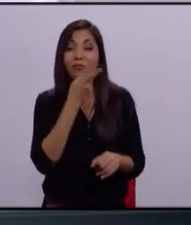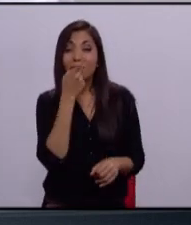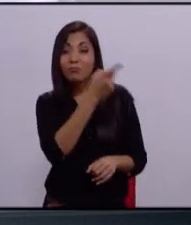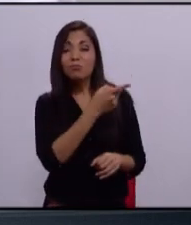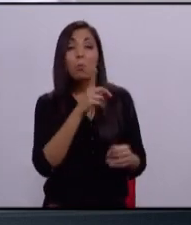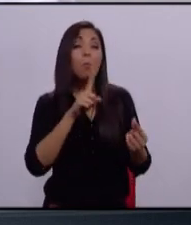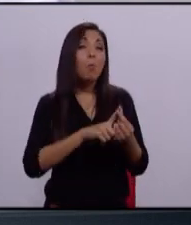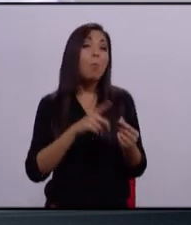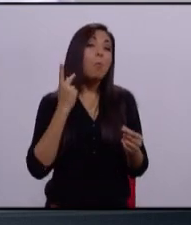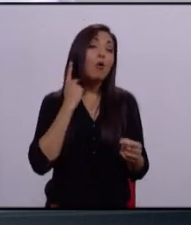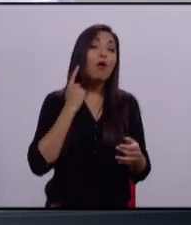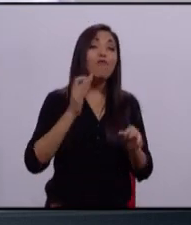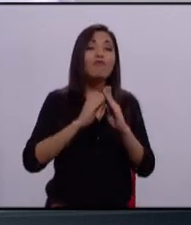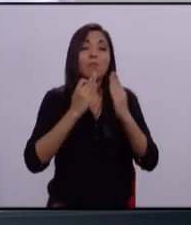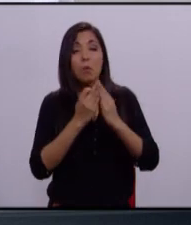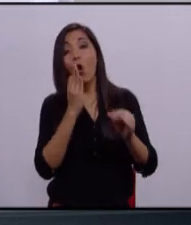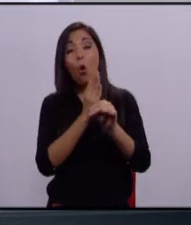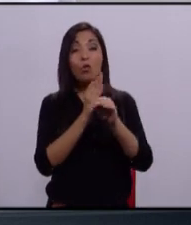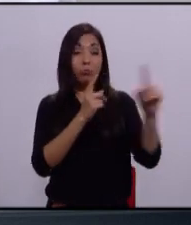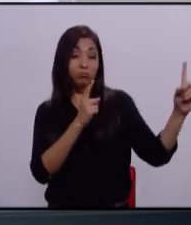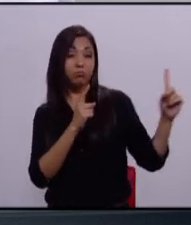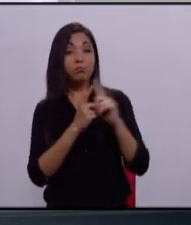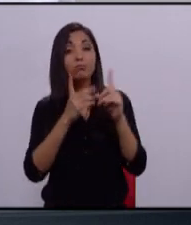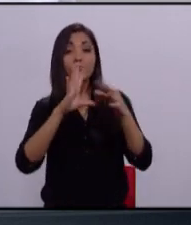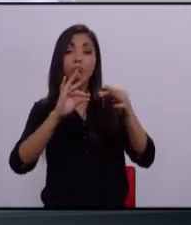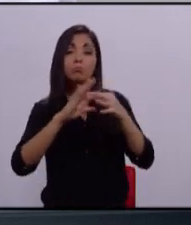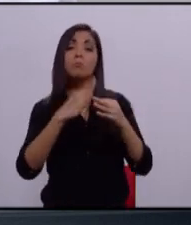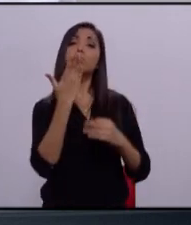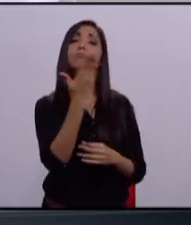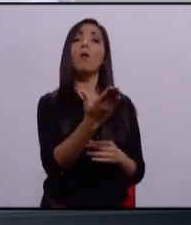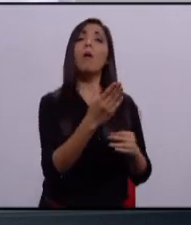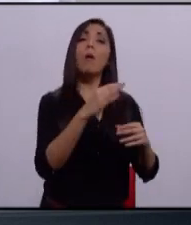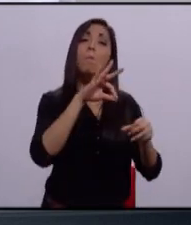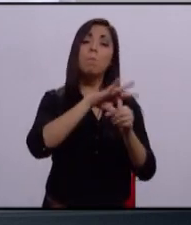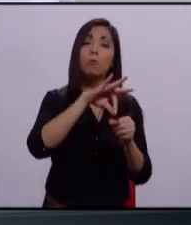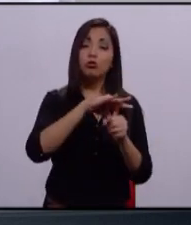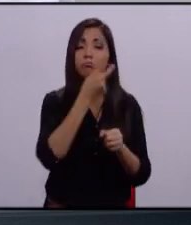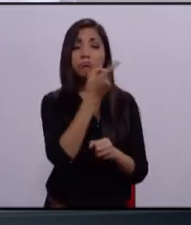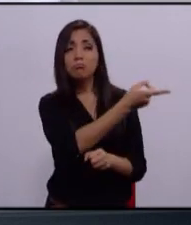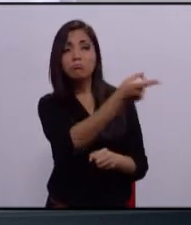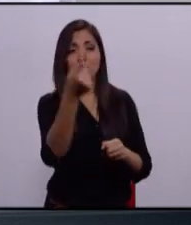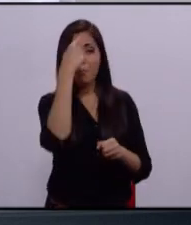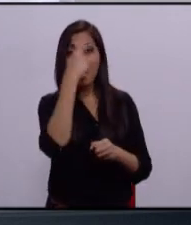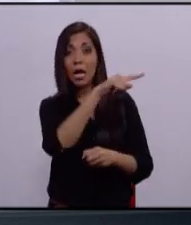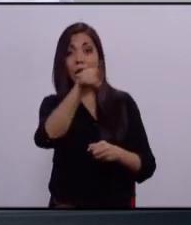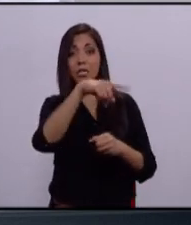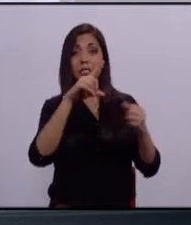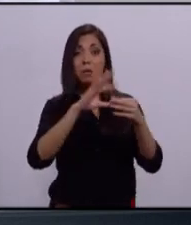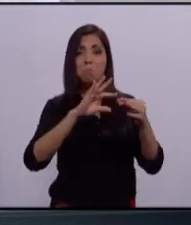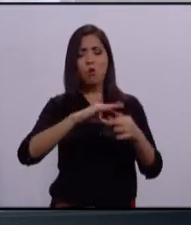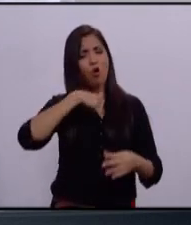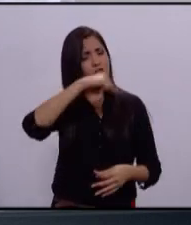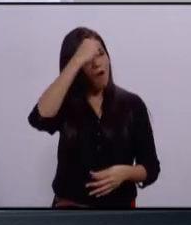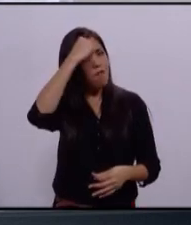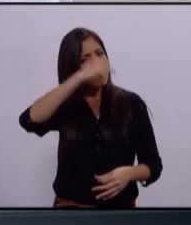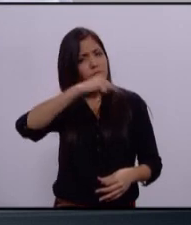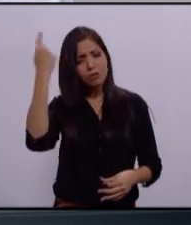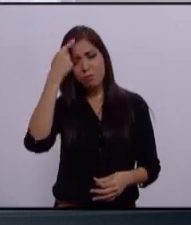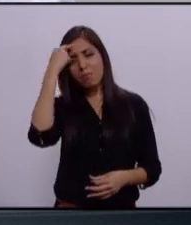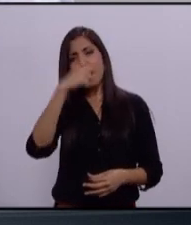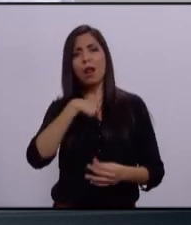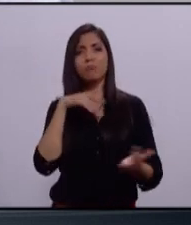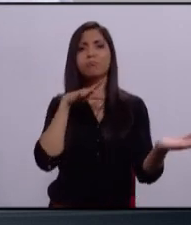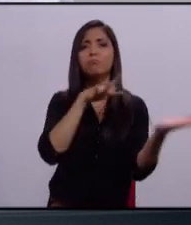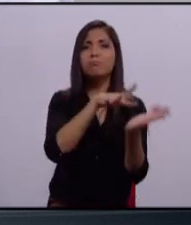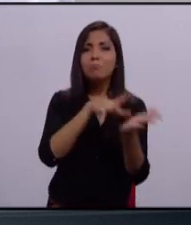cambiaron. No puedes venir a hablar aquí, pedir el voto y decirle a los zapopanos que serás un facilitador para la inversión